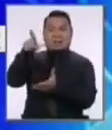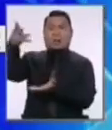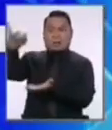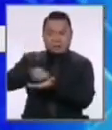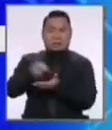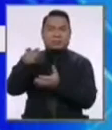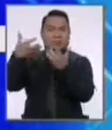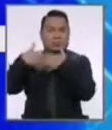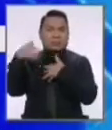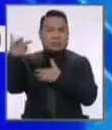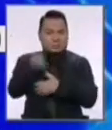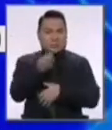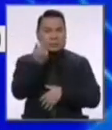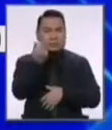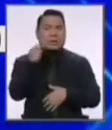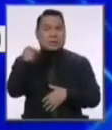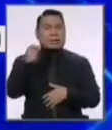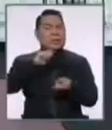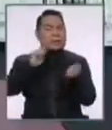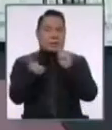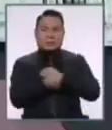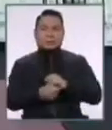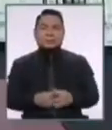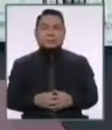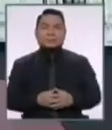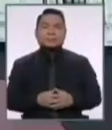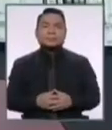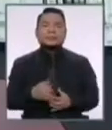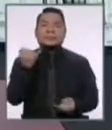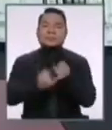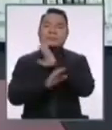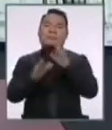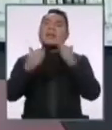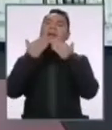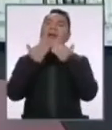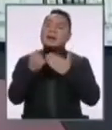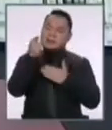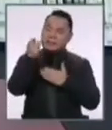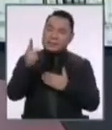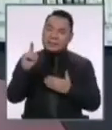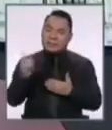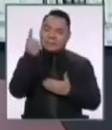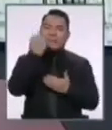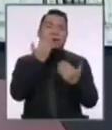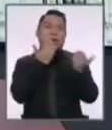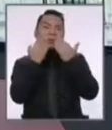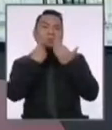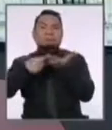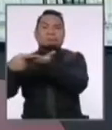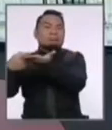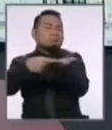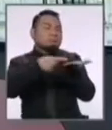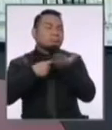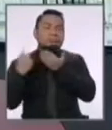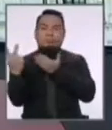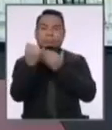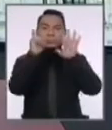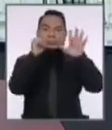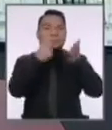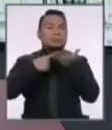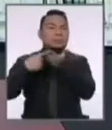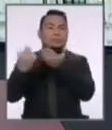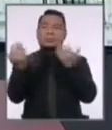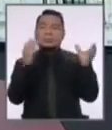compañía. Eso tiene que ser determinado. Muy bien. Agradecemos por supuesto esta primera ronda de intervenciones de los seis